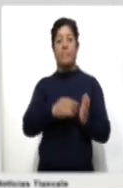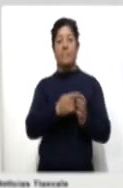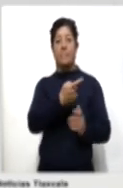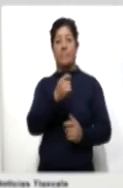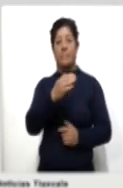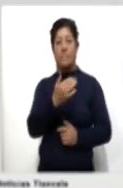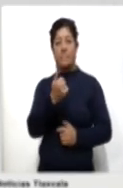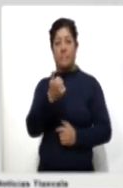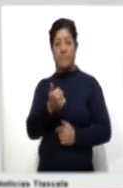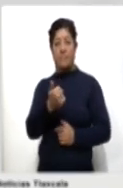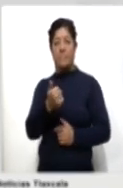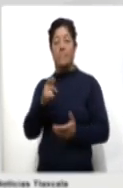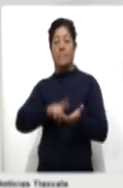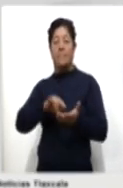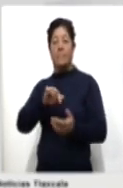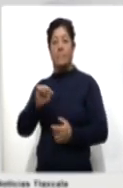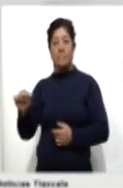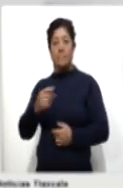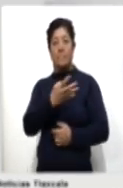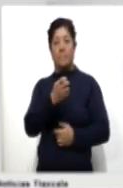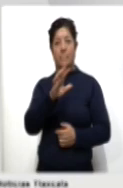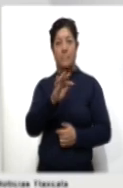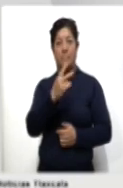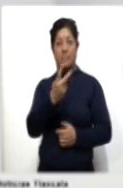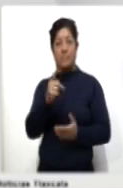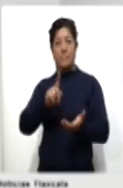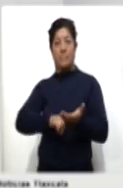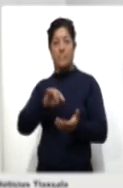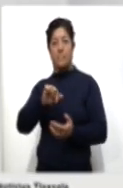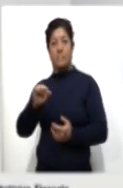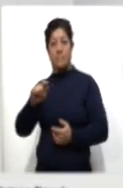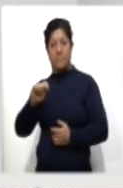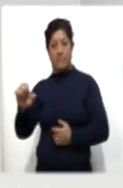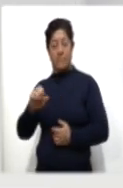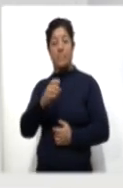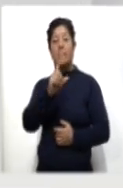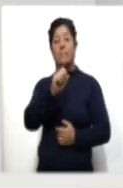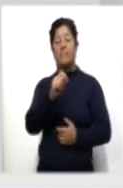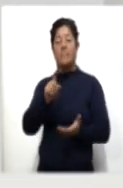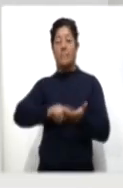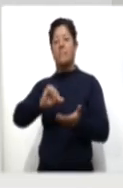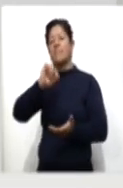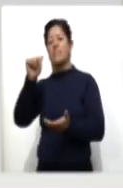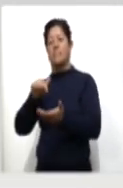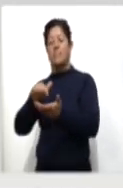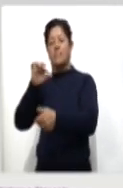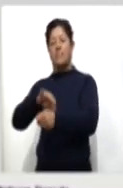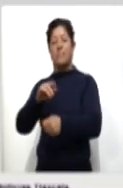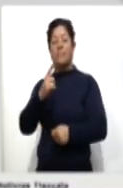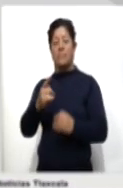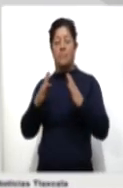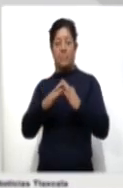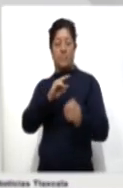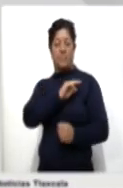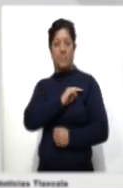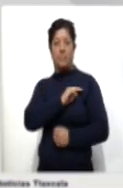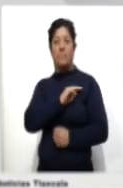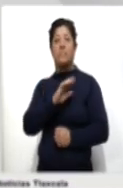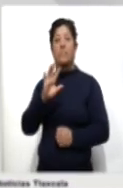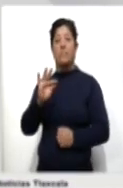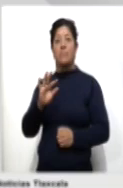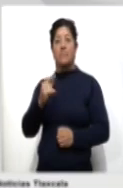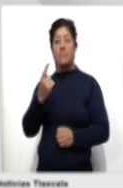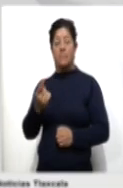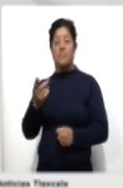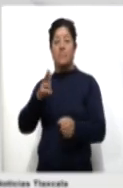.156 en el IMSS, 442 en el Issste, 20 en otras instituciones, 1 en domicilio particular y